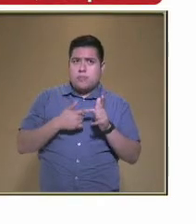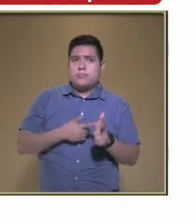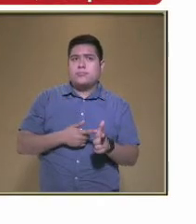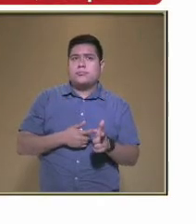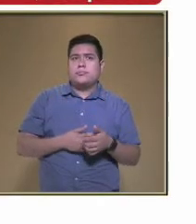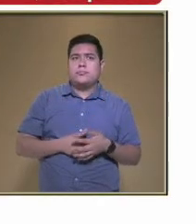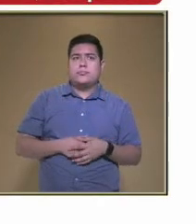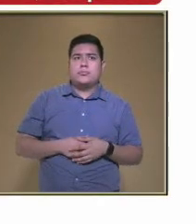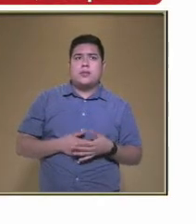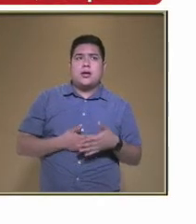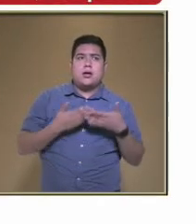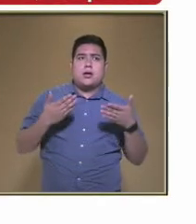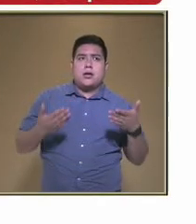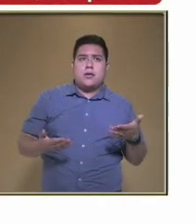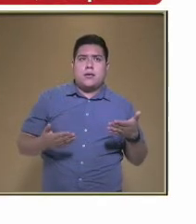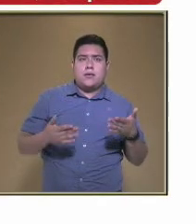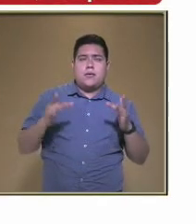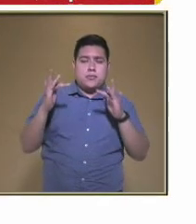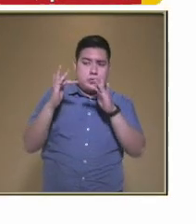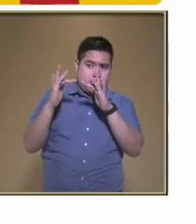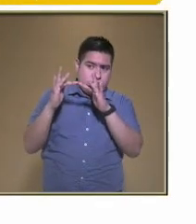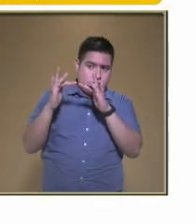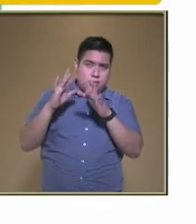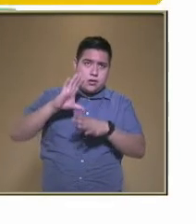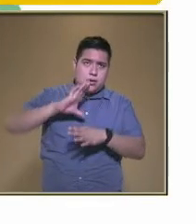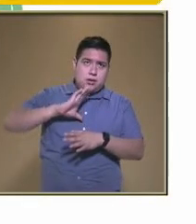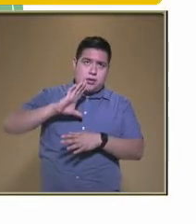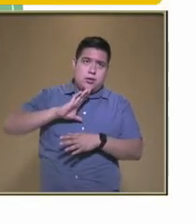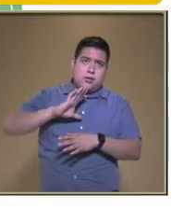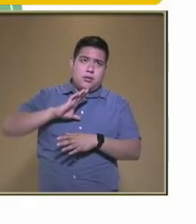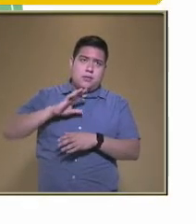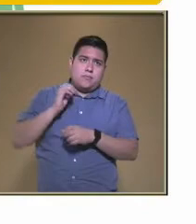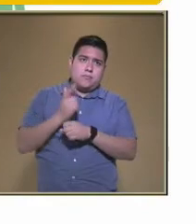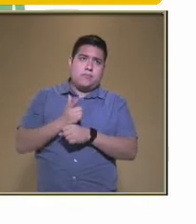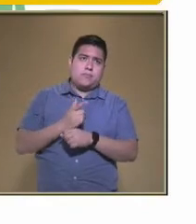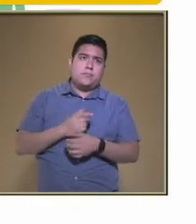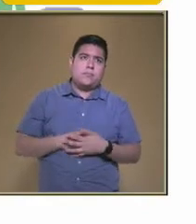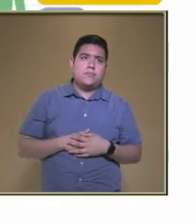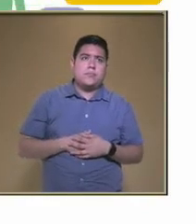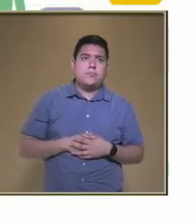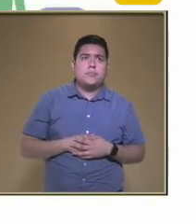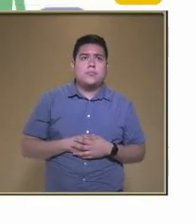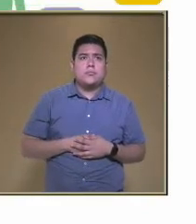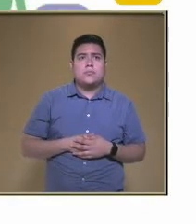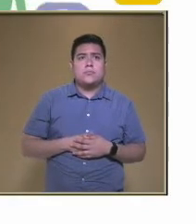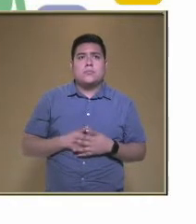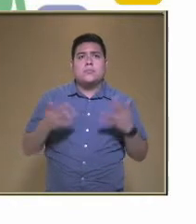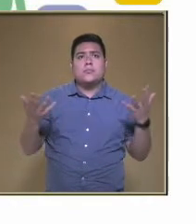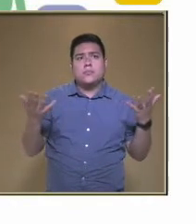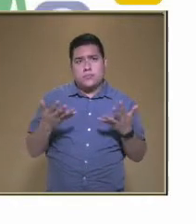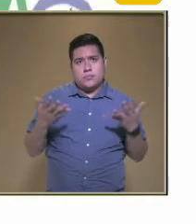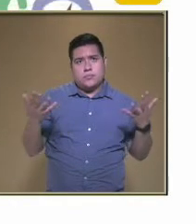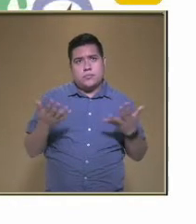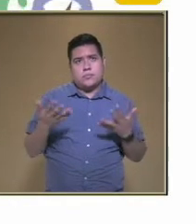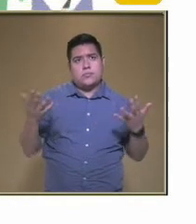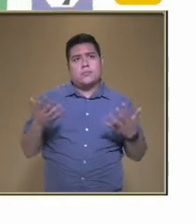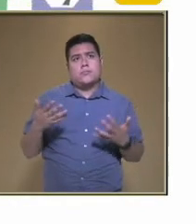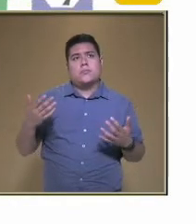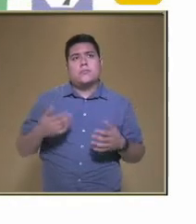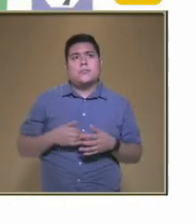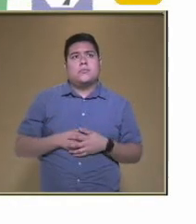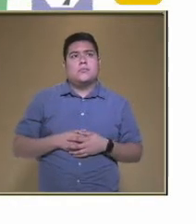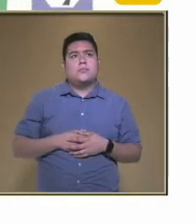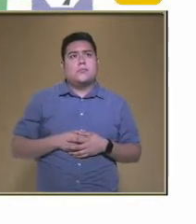Aquí tenemos Una página Donde también Podemos nosotros Hacerlo De manera Este